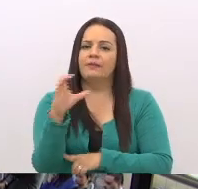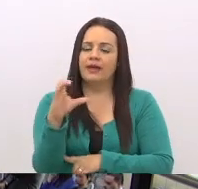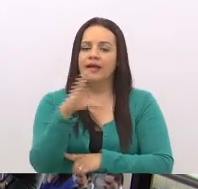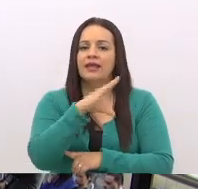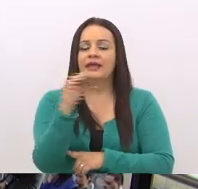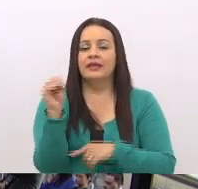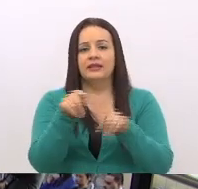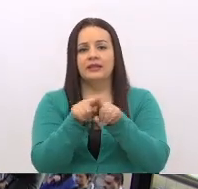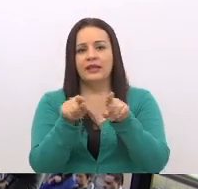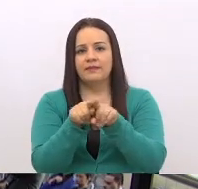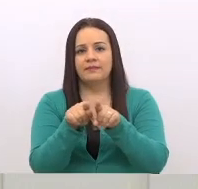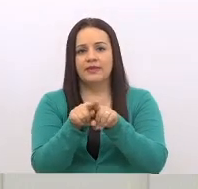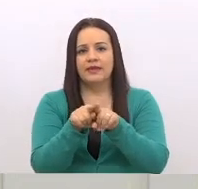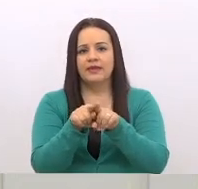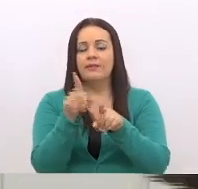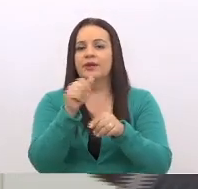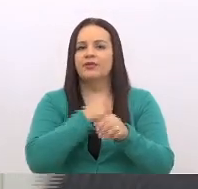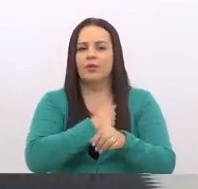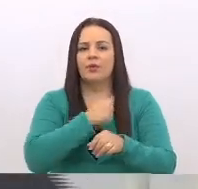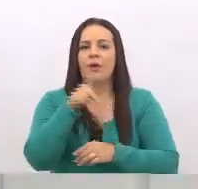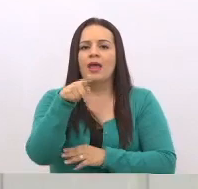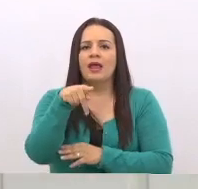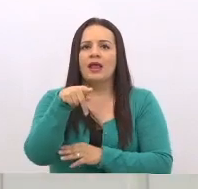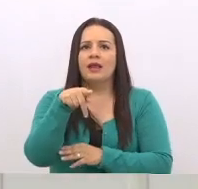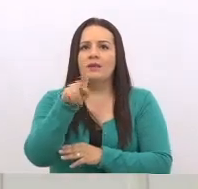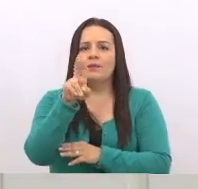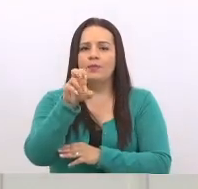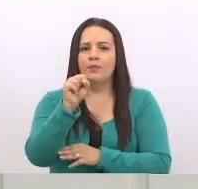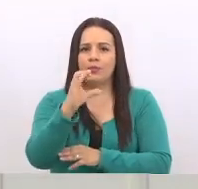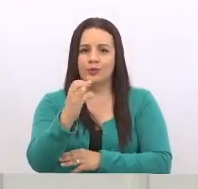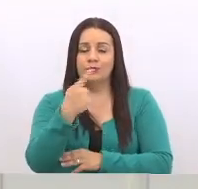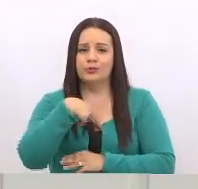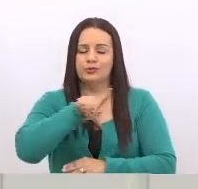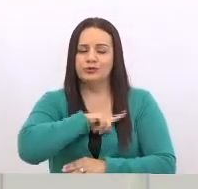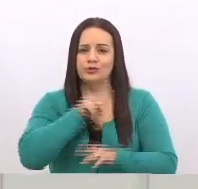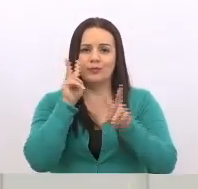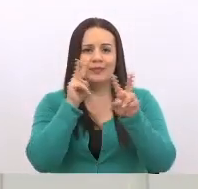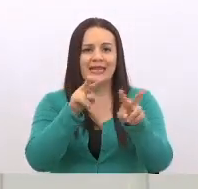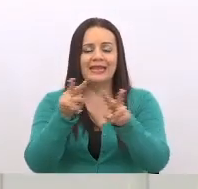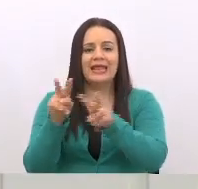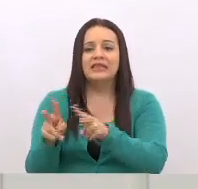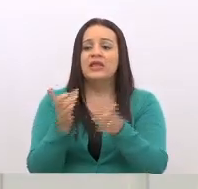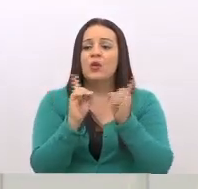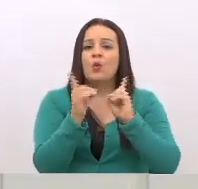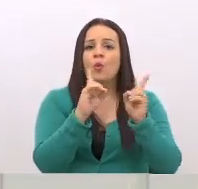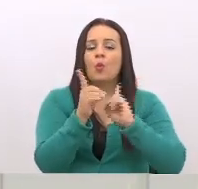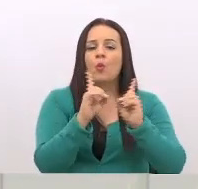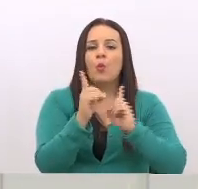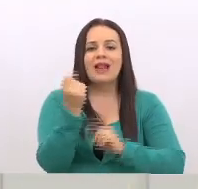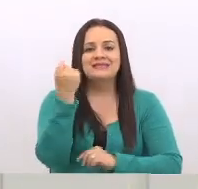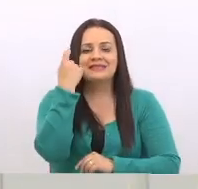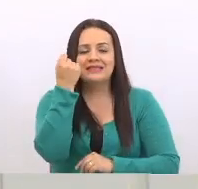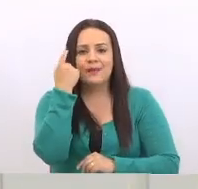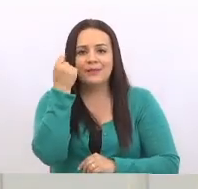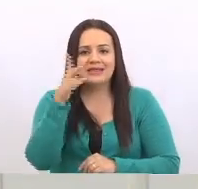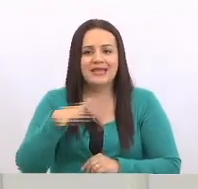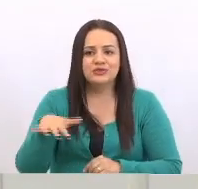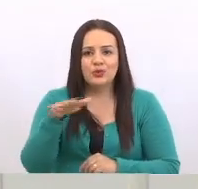esfuerzo personal de este diputado que seremos vigilantes de cuáles son las interpretaciones que está